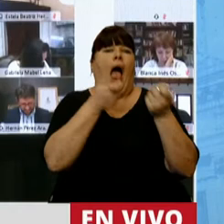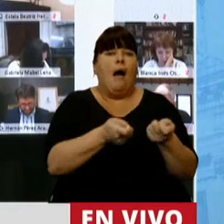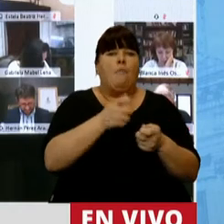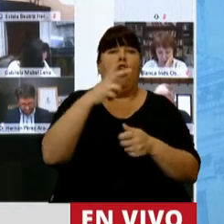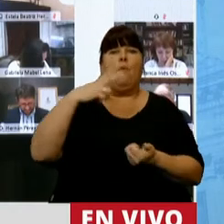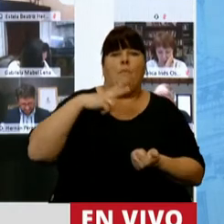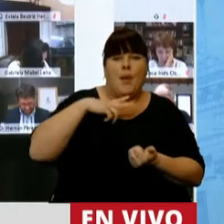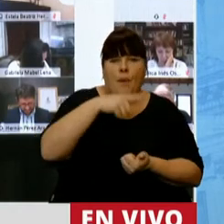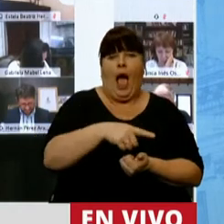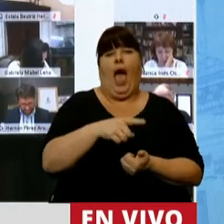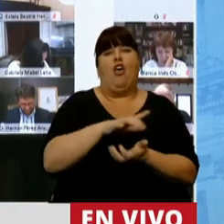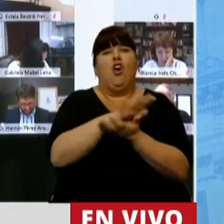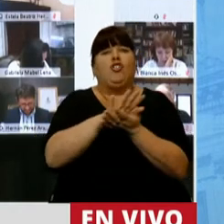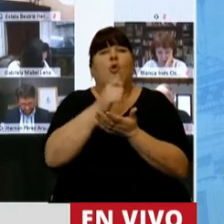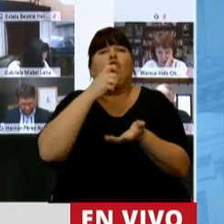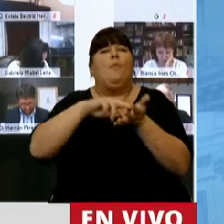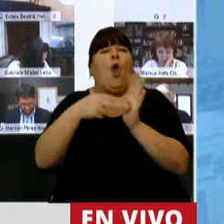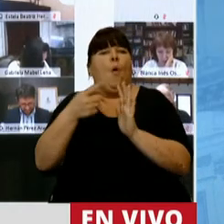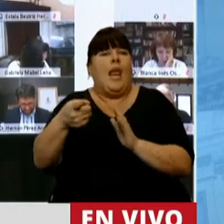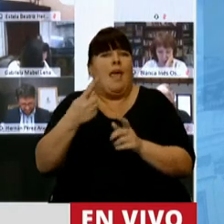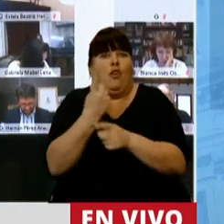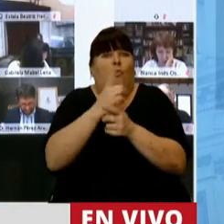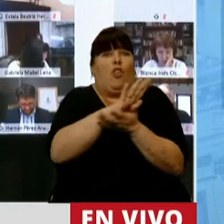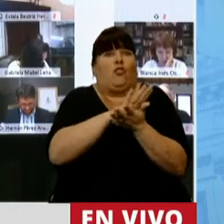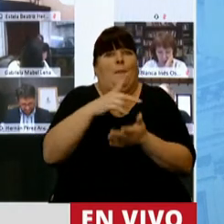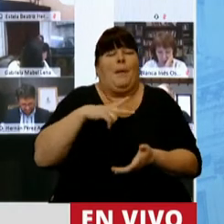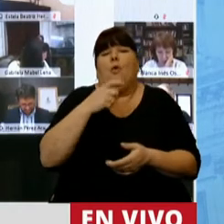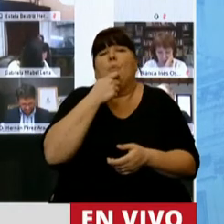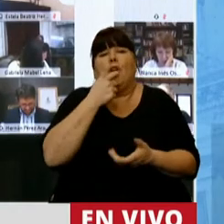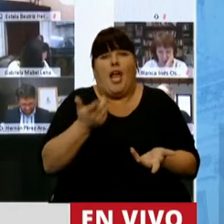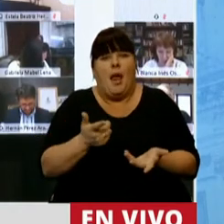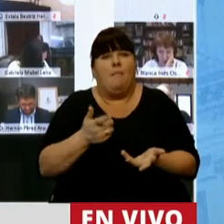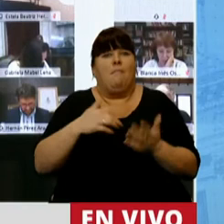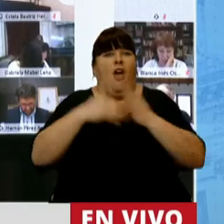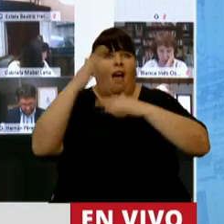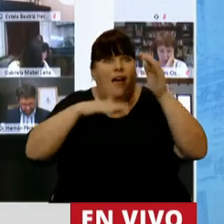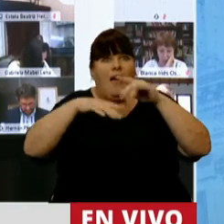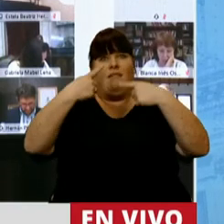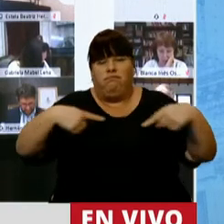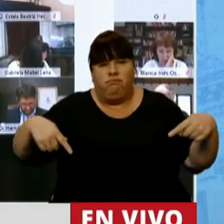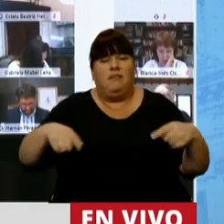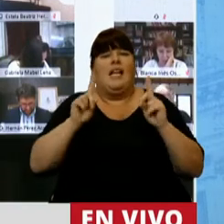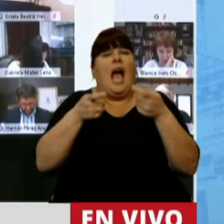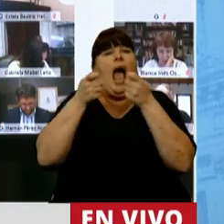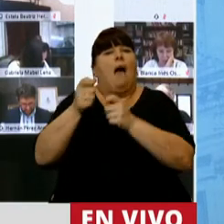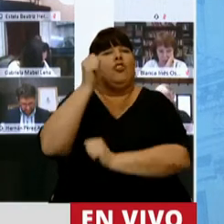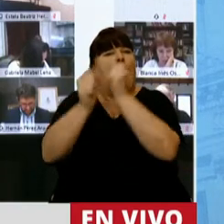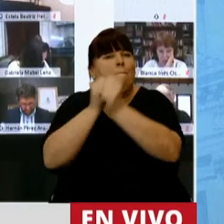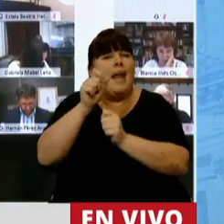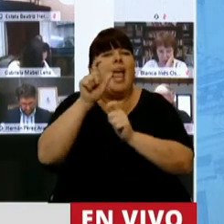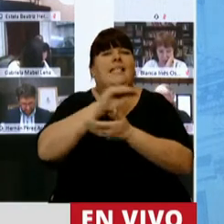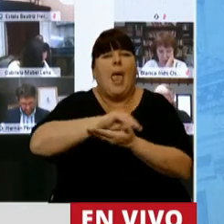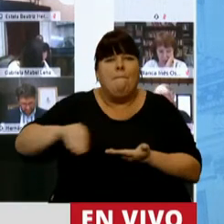sector privado, resolviendo problemas que los privados no pueden resolver como la infraestructura, acompañando a las empresas y los